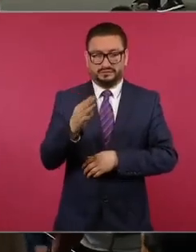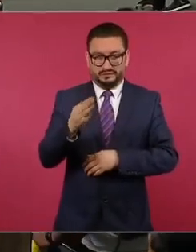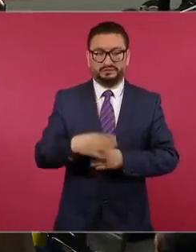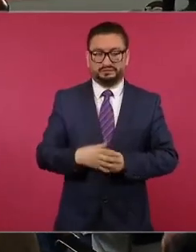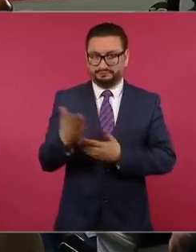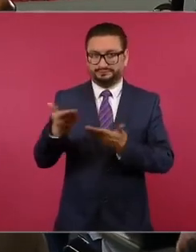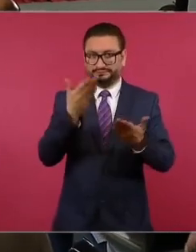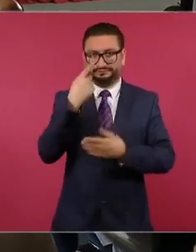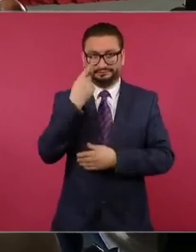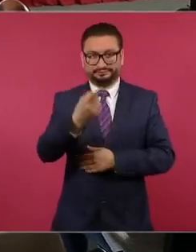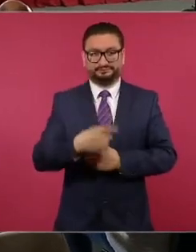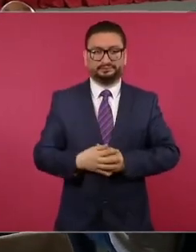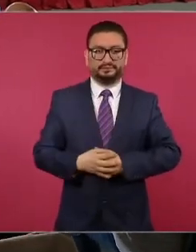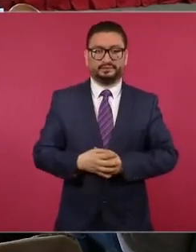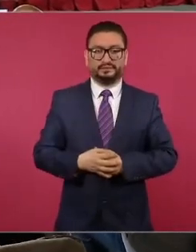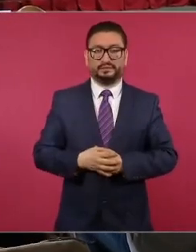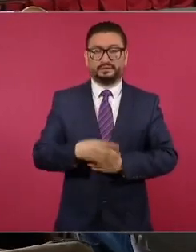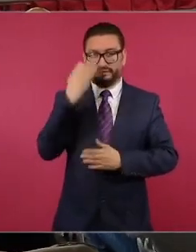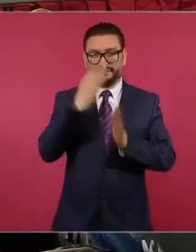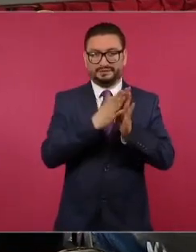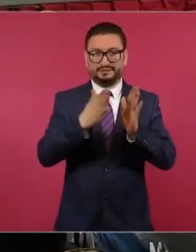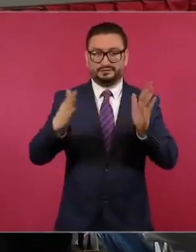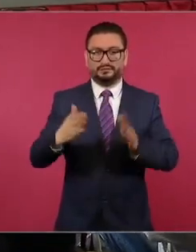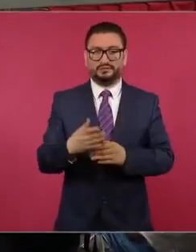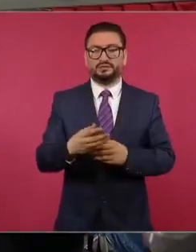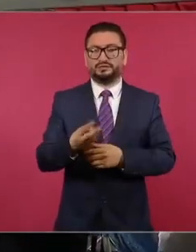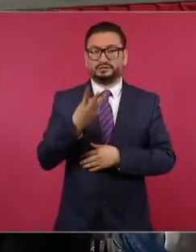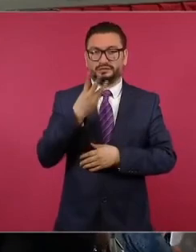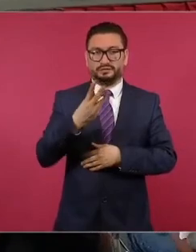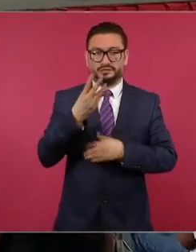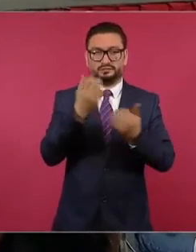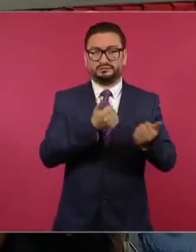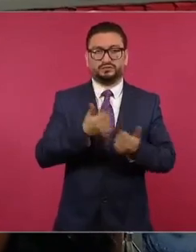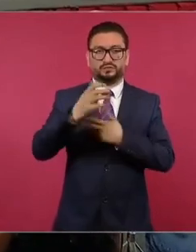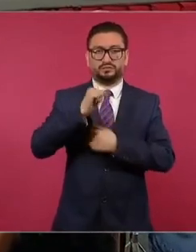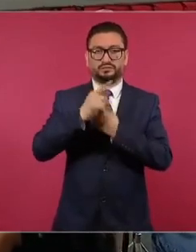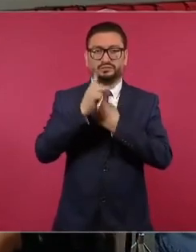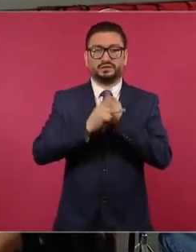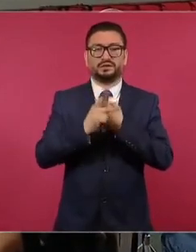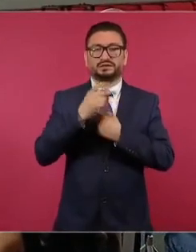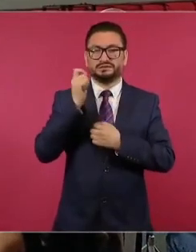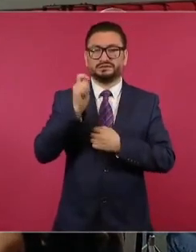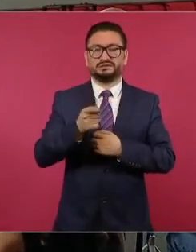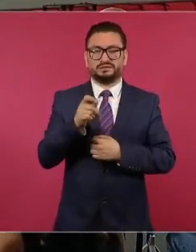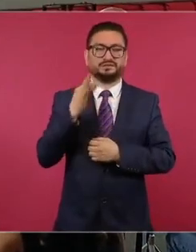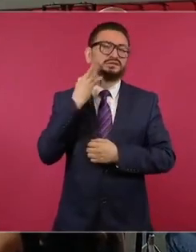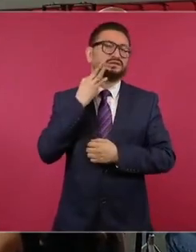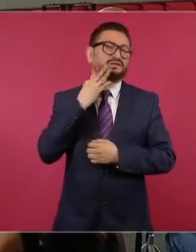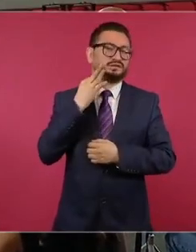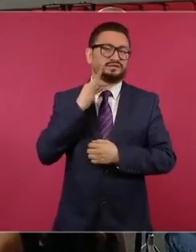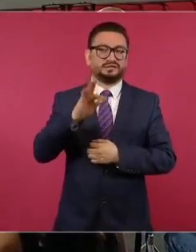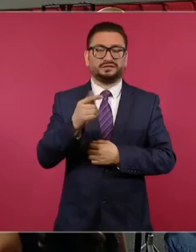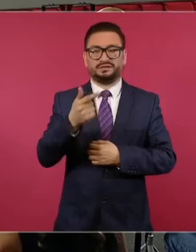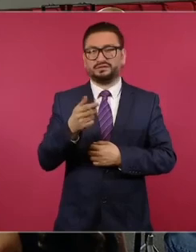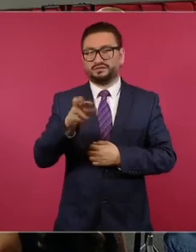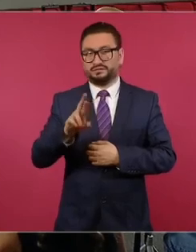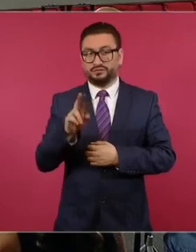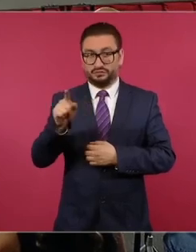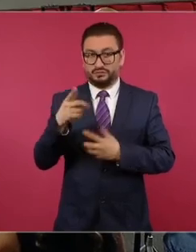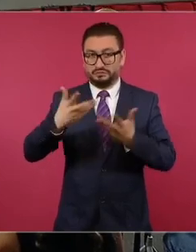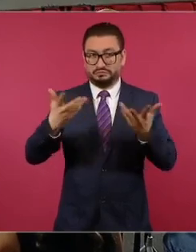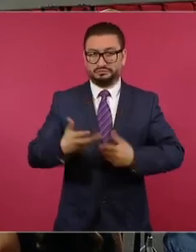Adelante. En este periodo tenemos tres extradiciones realizadas por la Fiscalía General de la República.